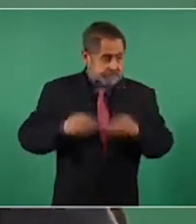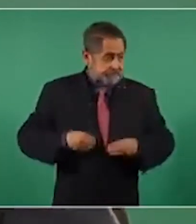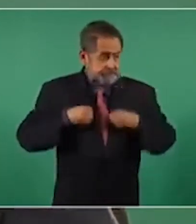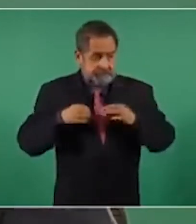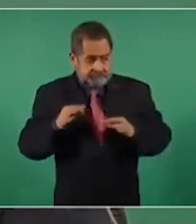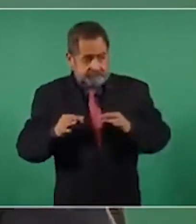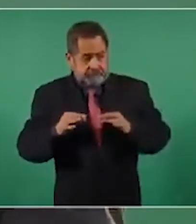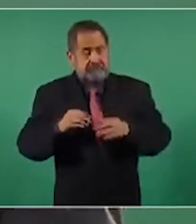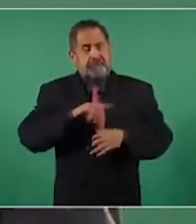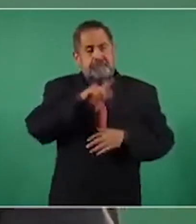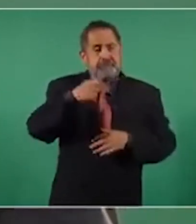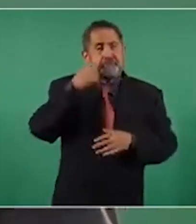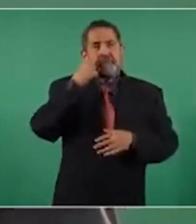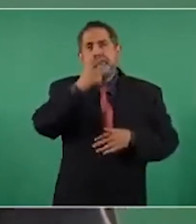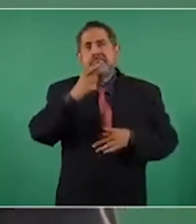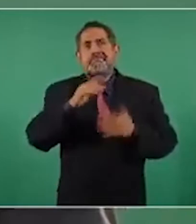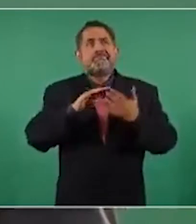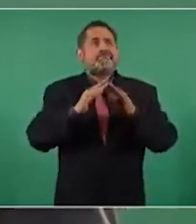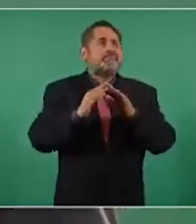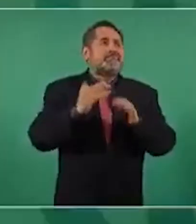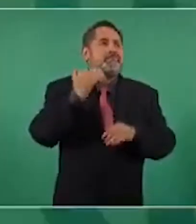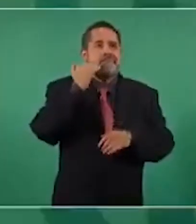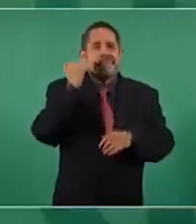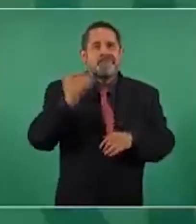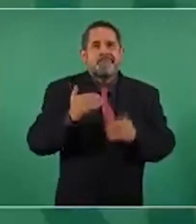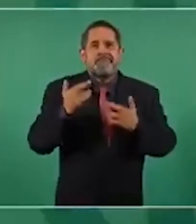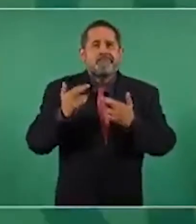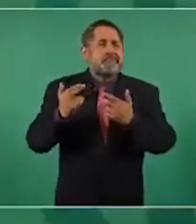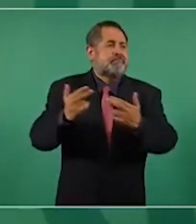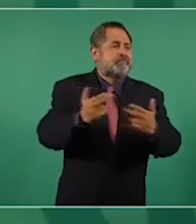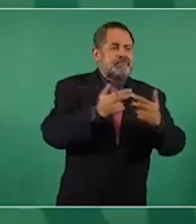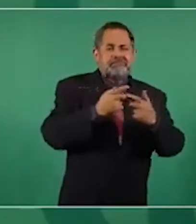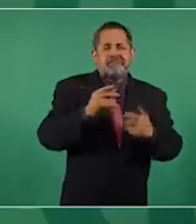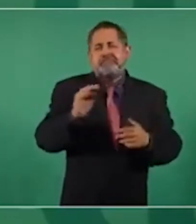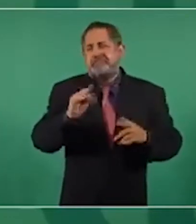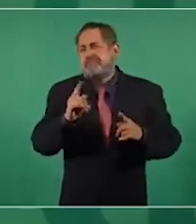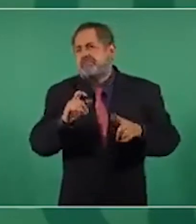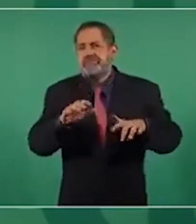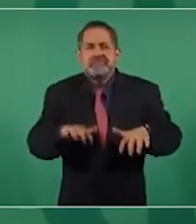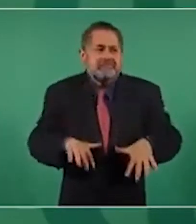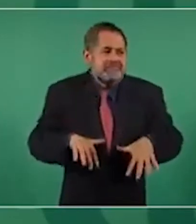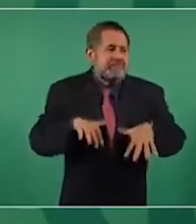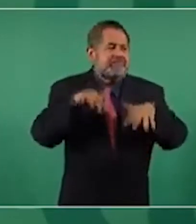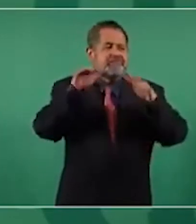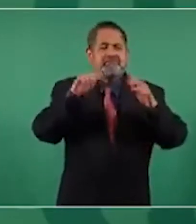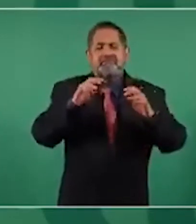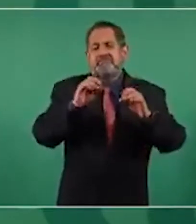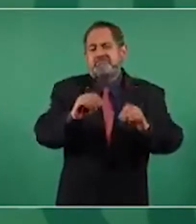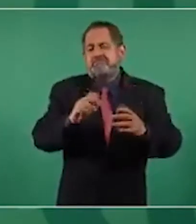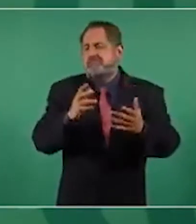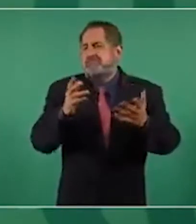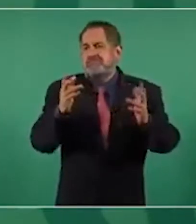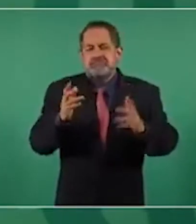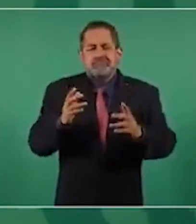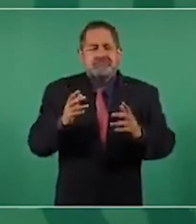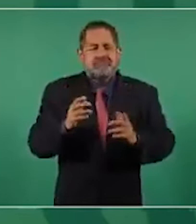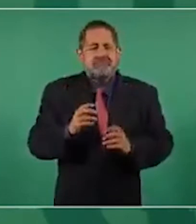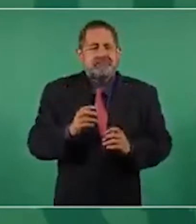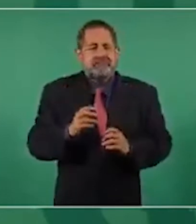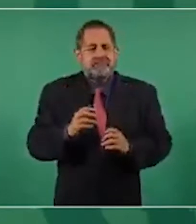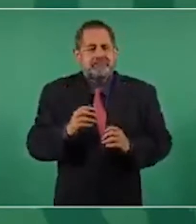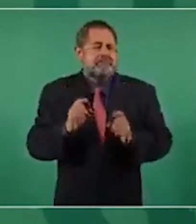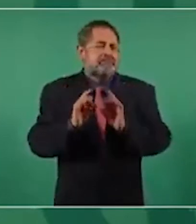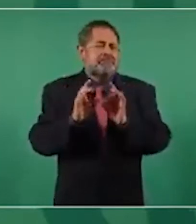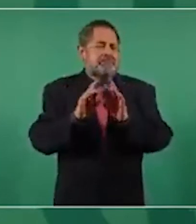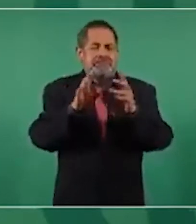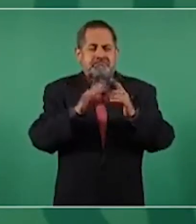por inundaciones y por otros